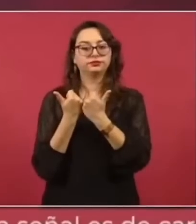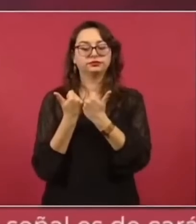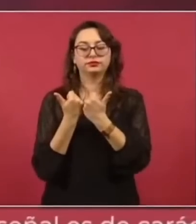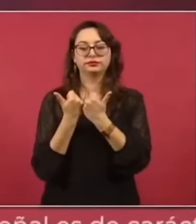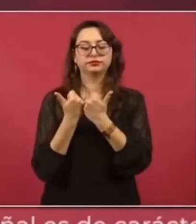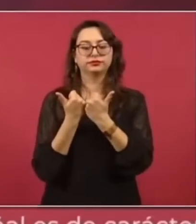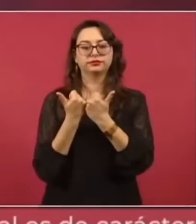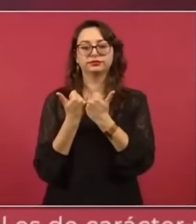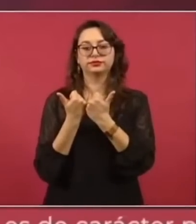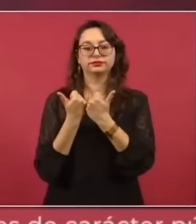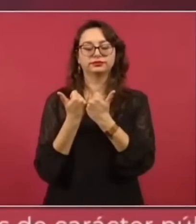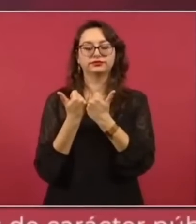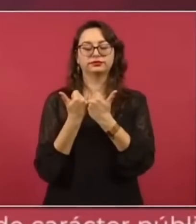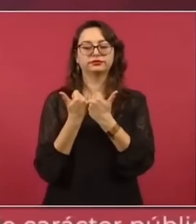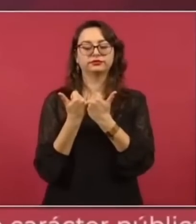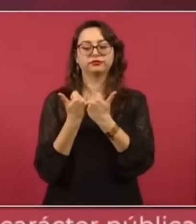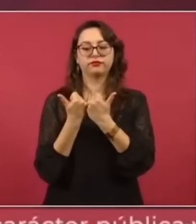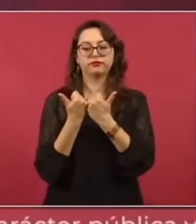muy